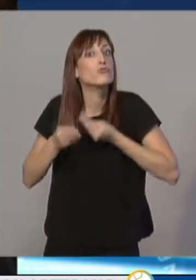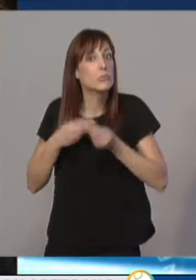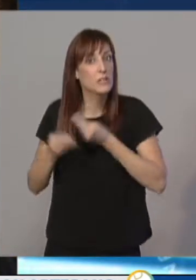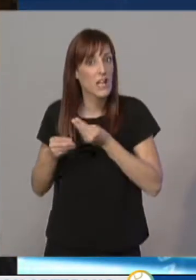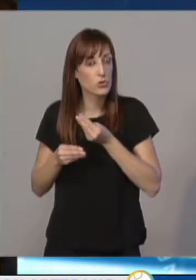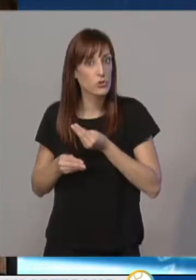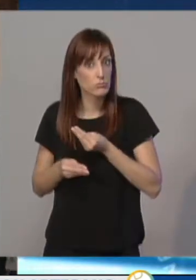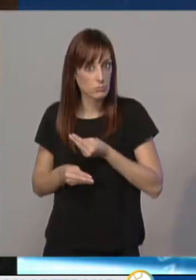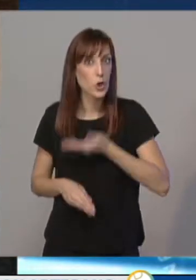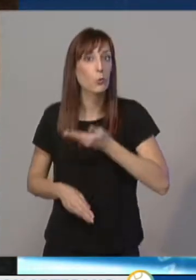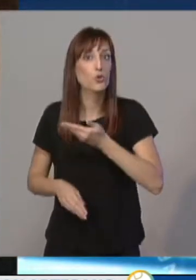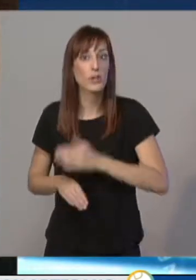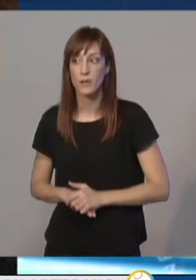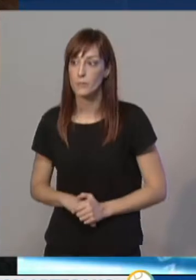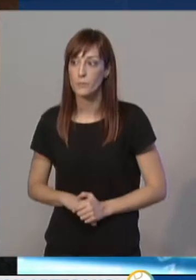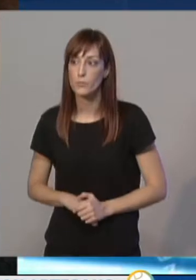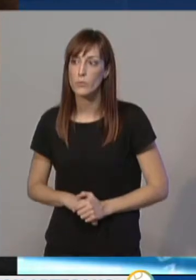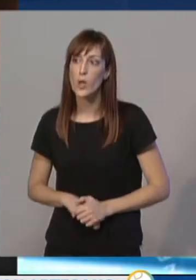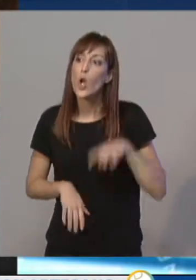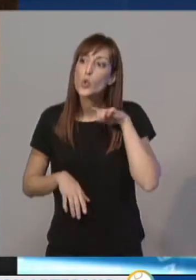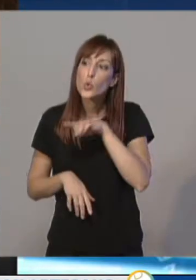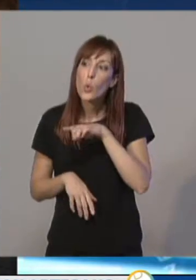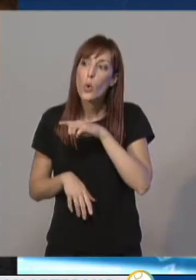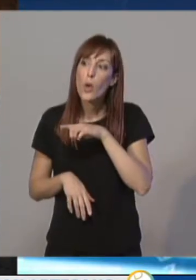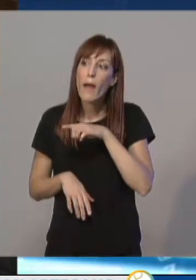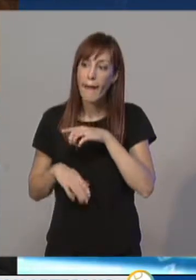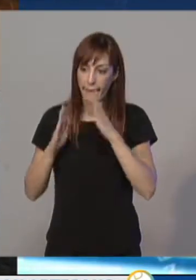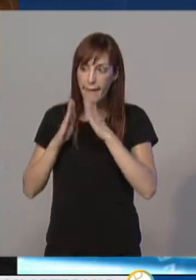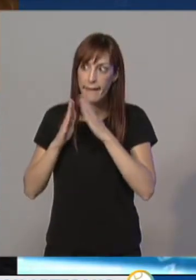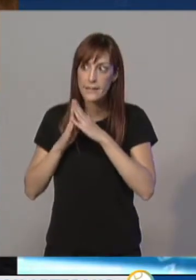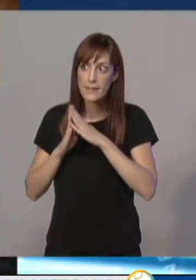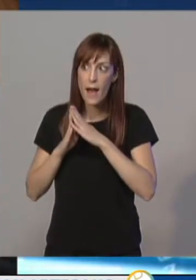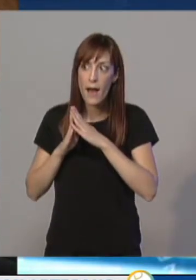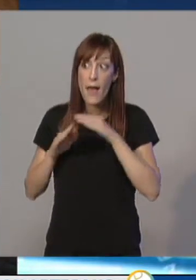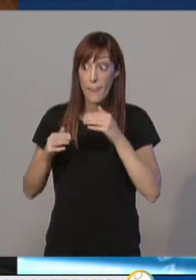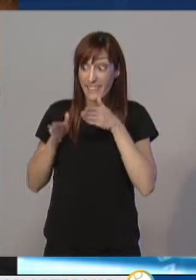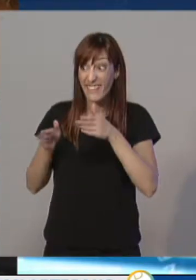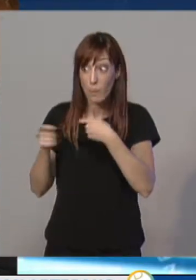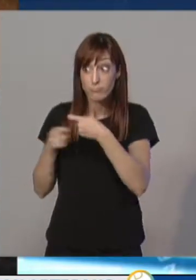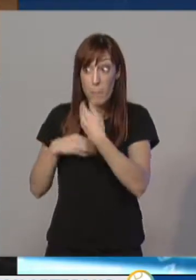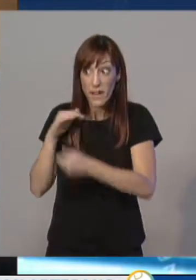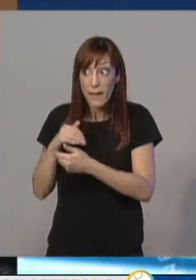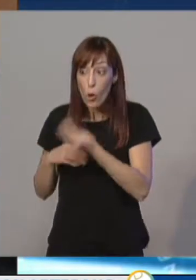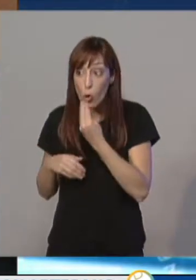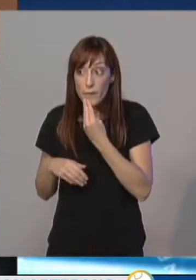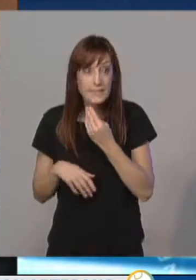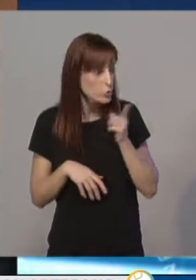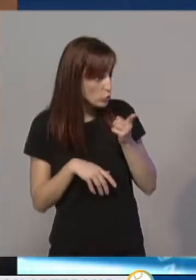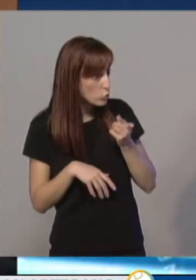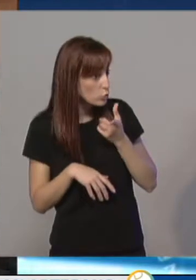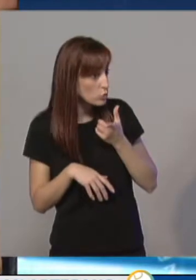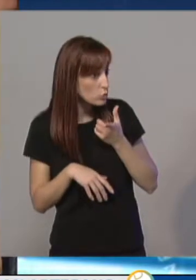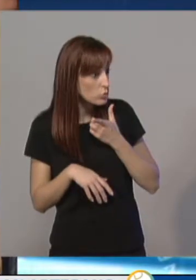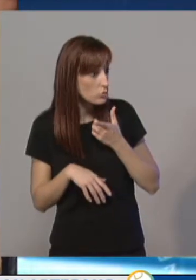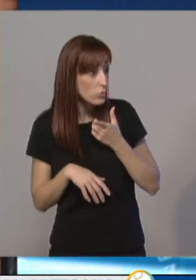¿Tú qué tipo de pan comes en casa? ¿Comes pan de panadería? Sí. ¿Qué más te gusta? Sí. ¿Y comes mucho al día?